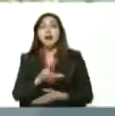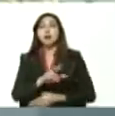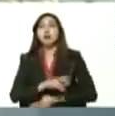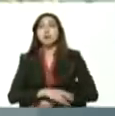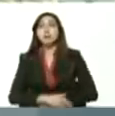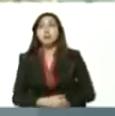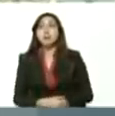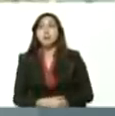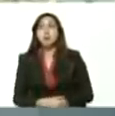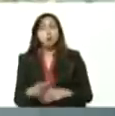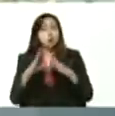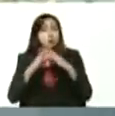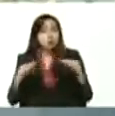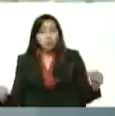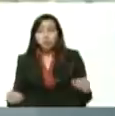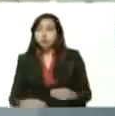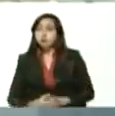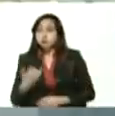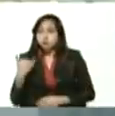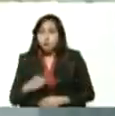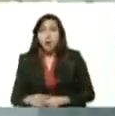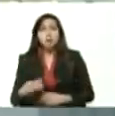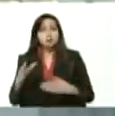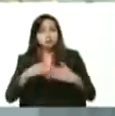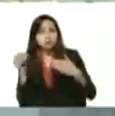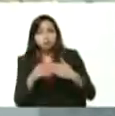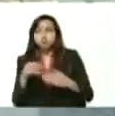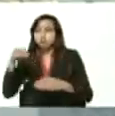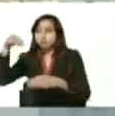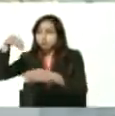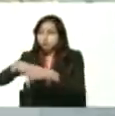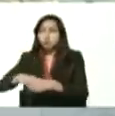Todos tienen instrumentos en monedas extranjeras,